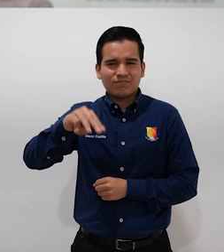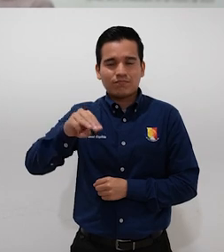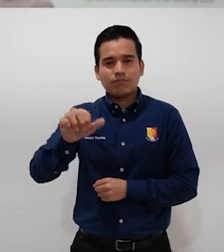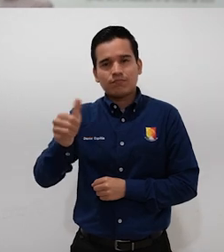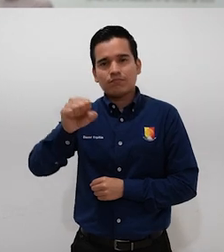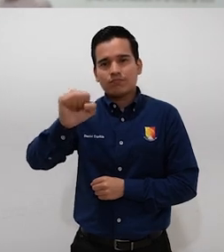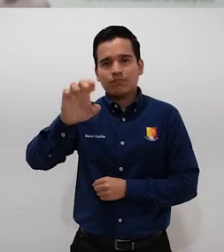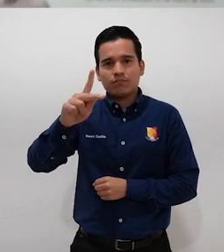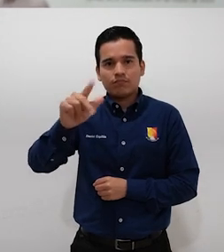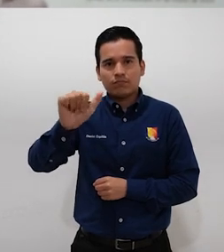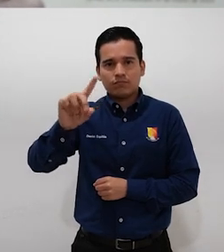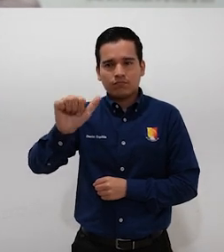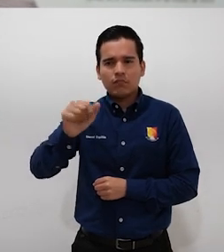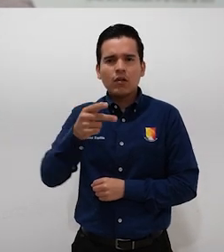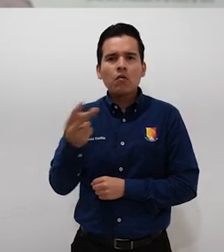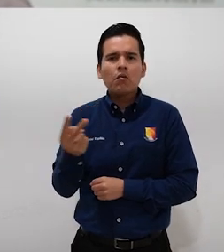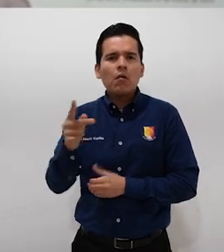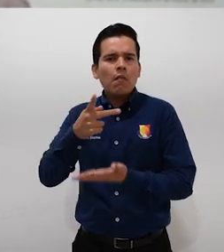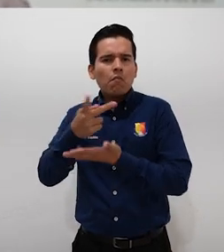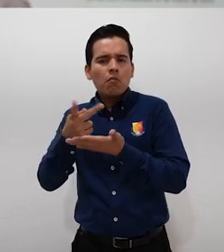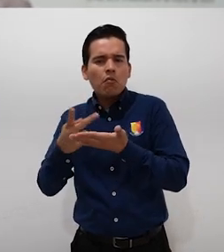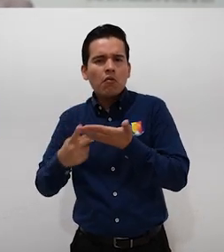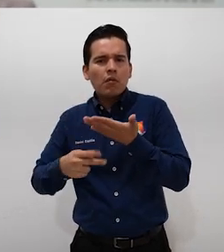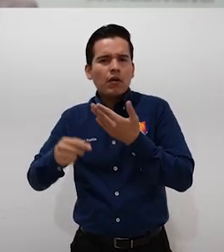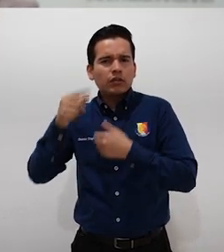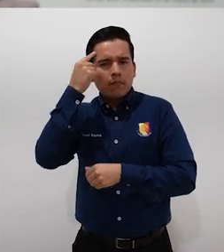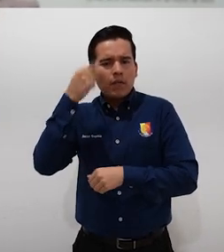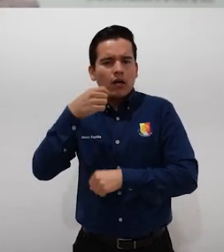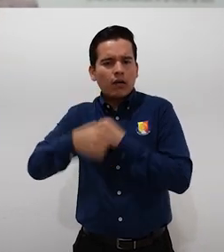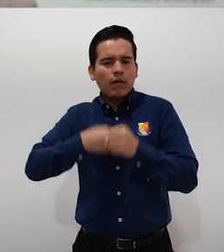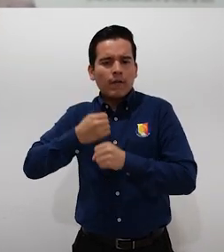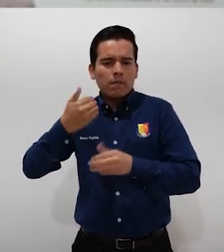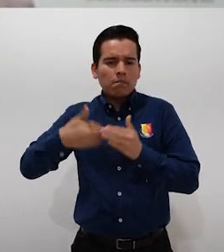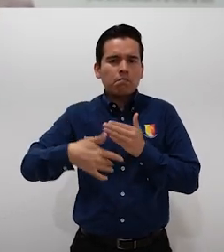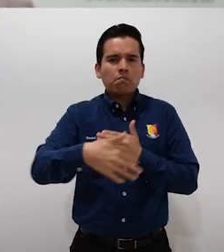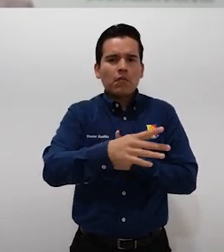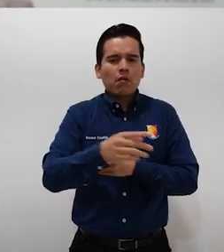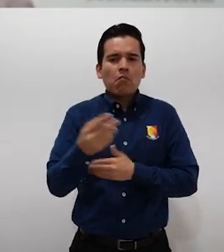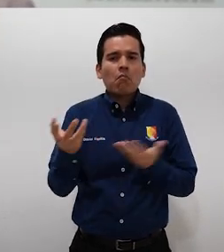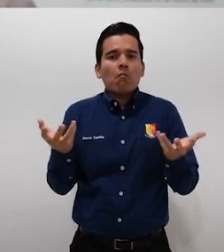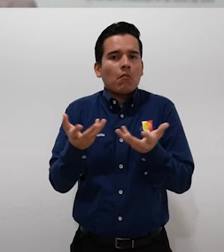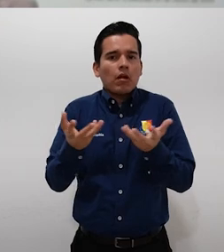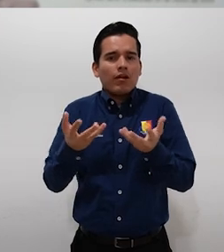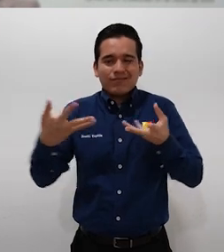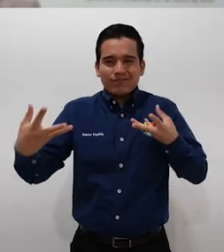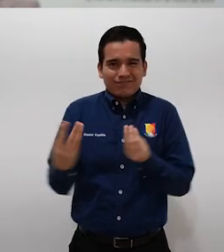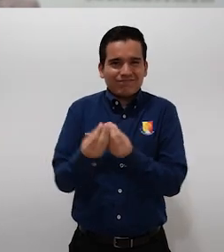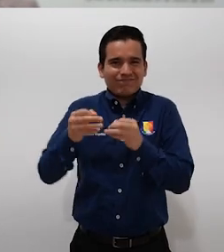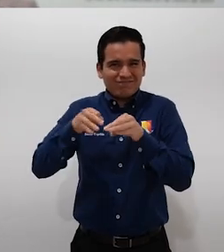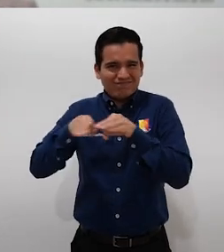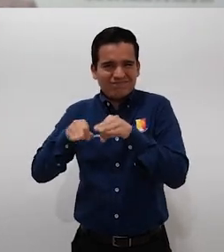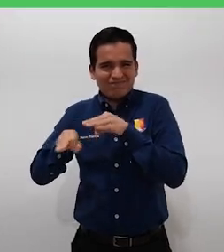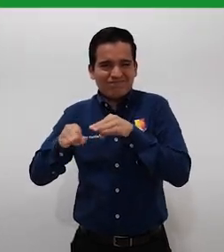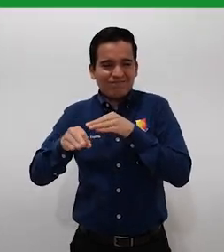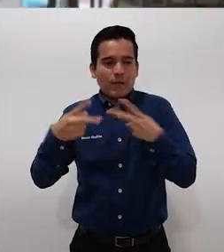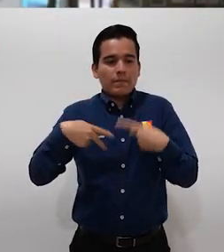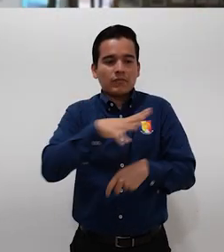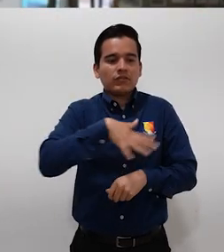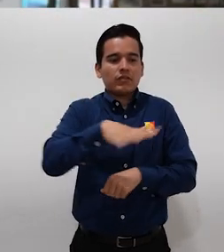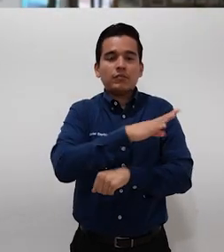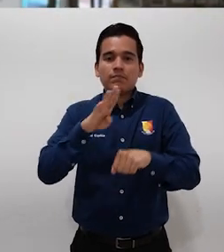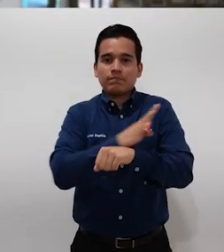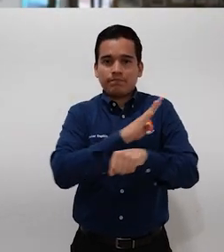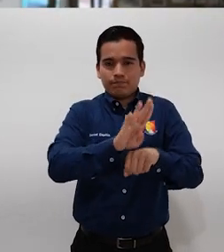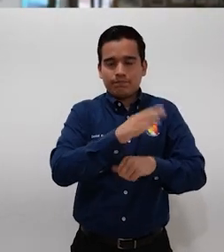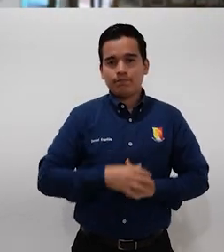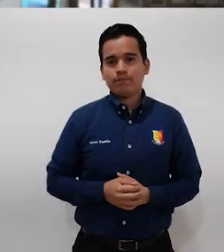obras y qué programas de apoyos traen para este 2023 y poder así trabajar en conjunto con ellos para beneficio del ciudadano. En esta